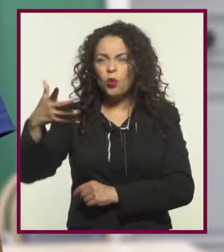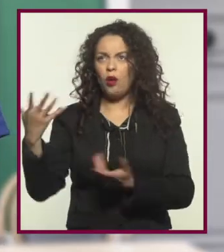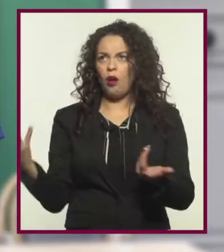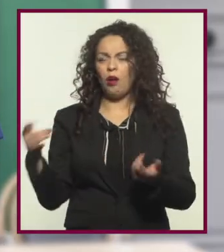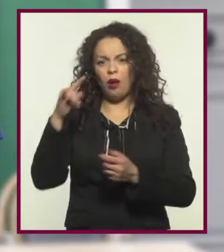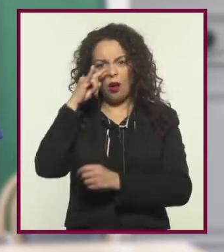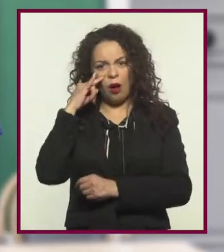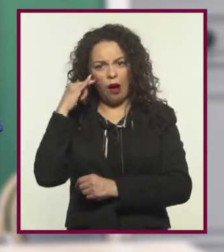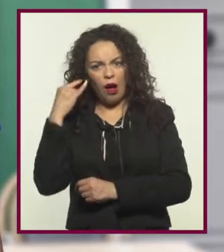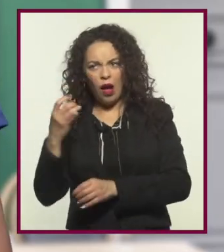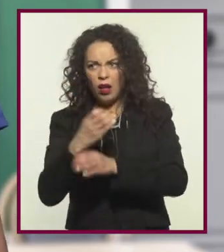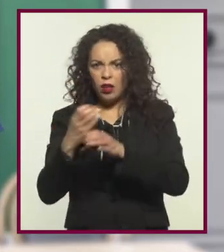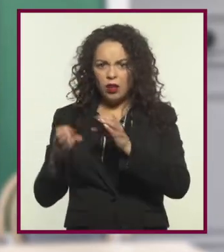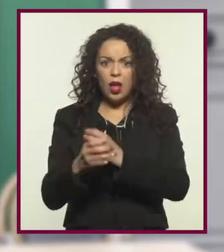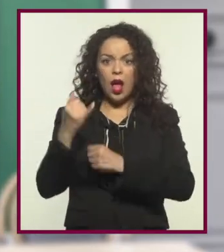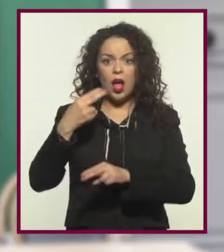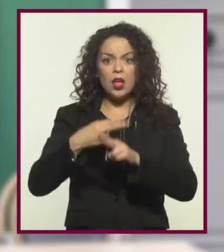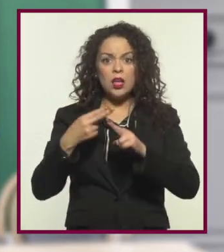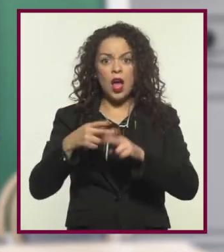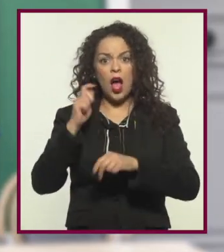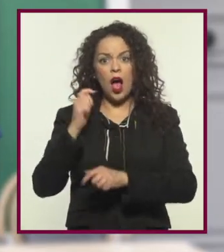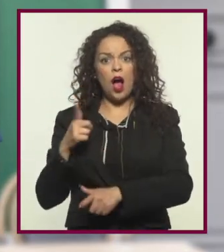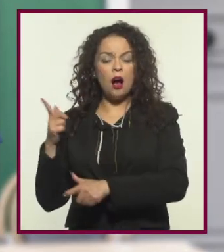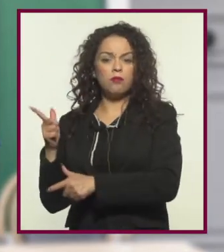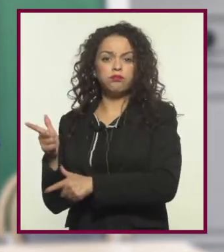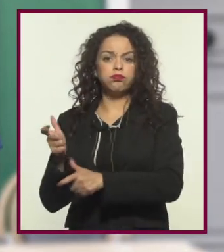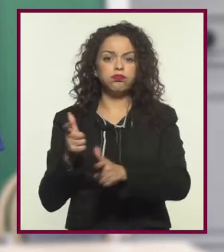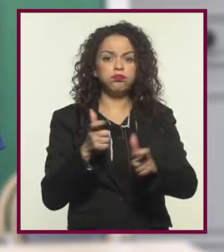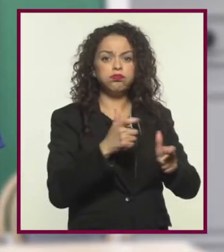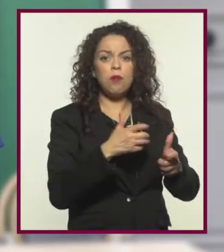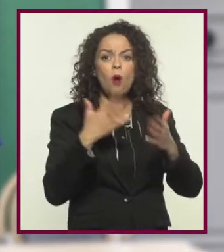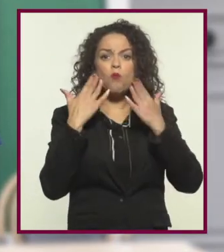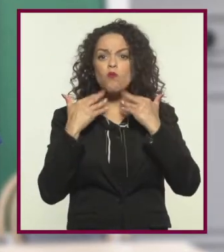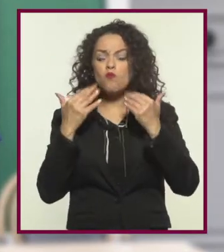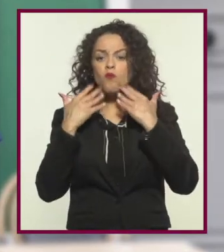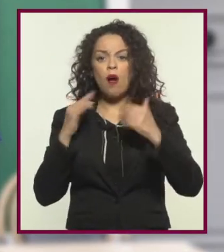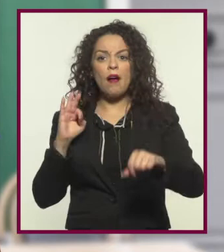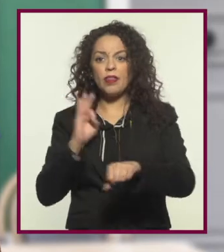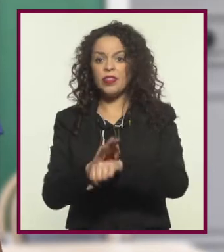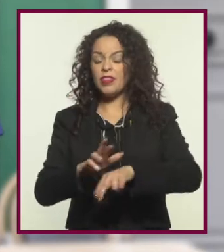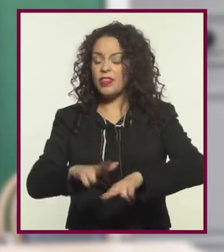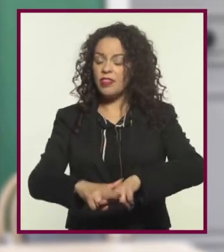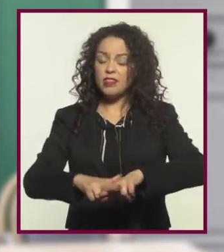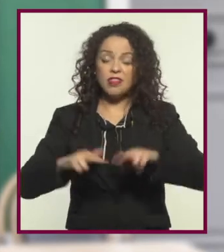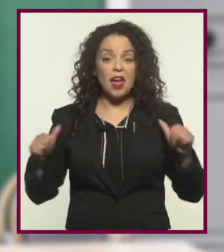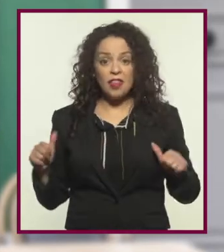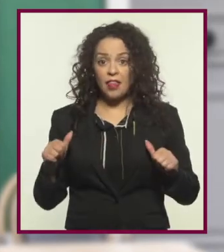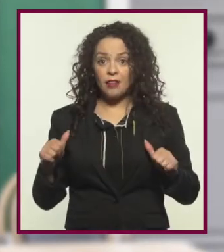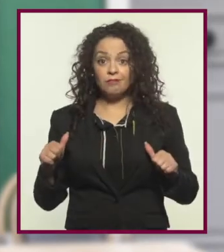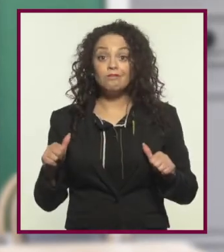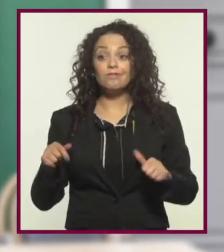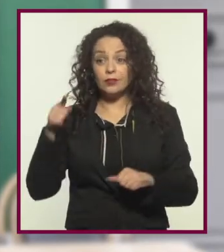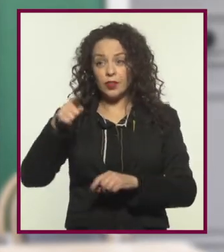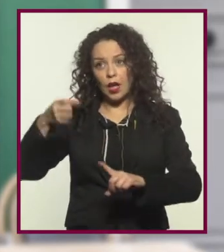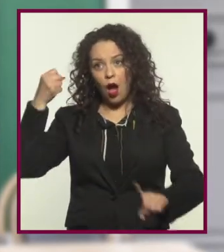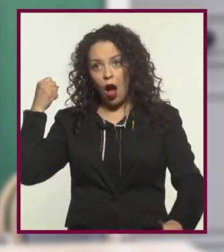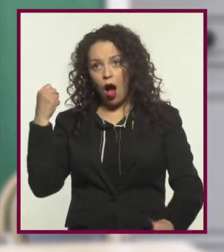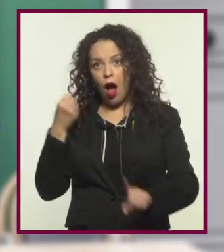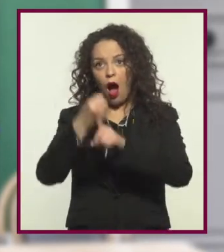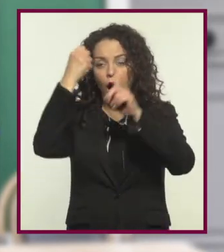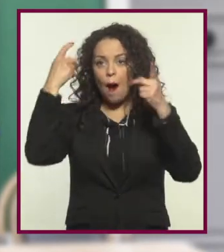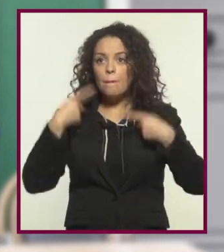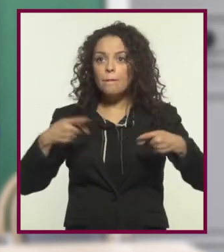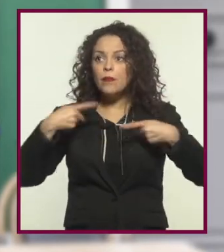futuro, la invisibilidad y hasta sobre un arma de energía para la que no existía ningún tipo de defensa. Todas ellas